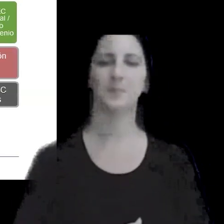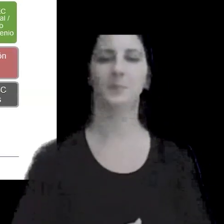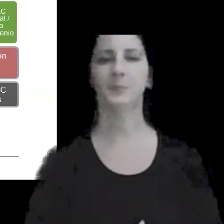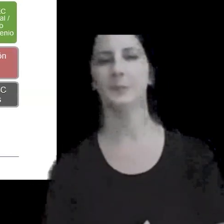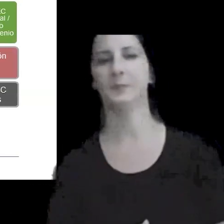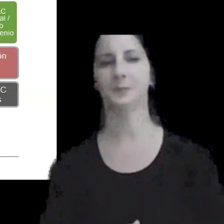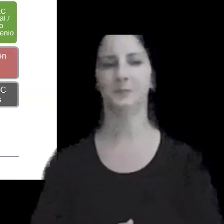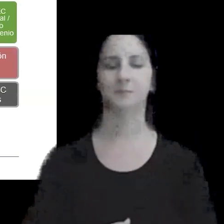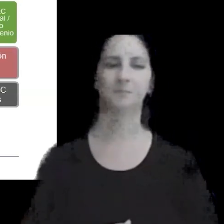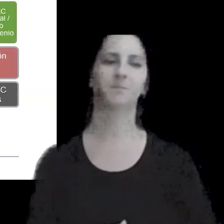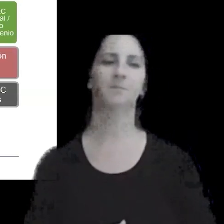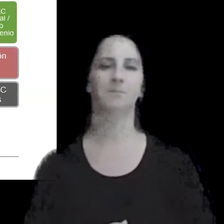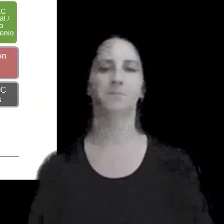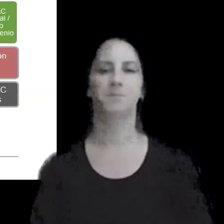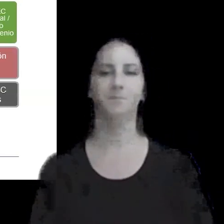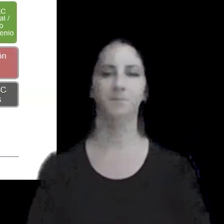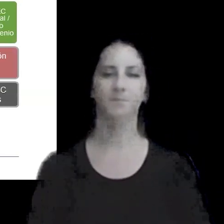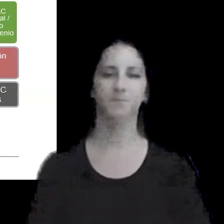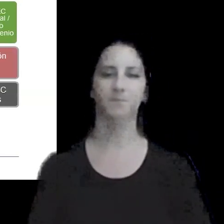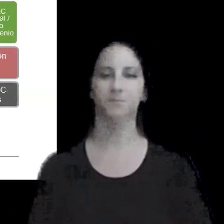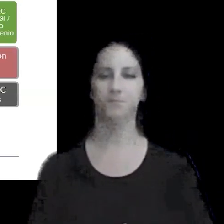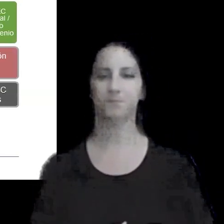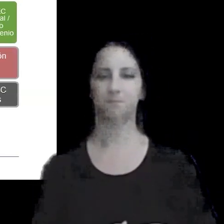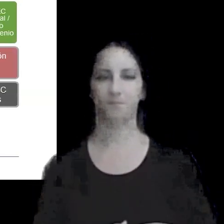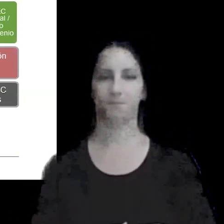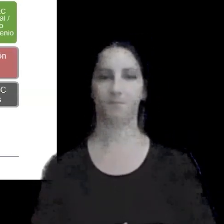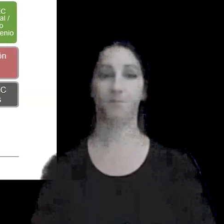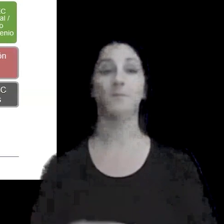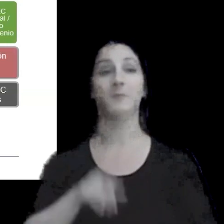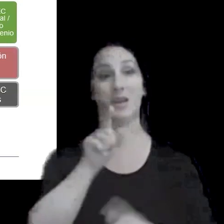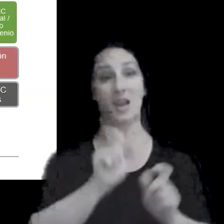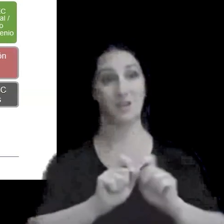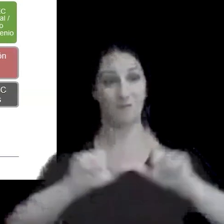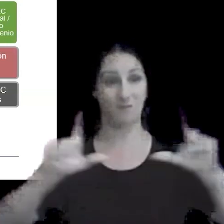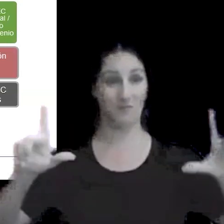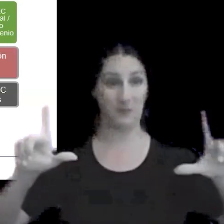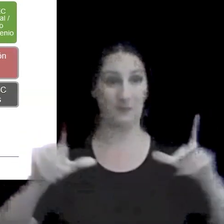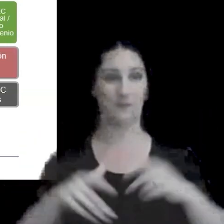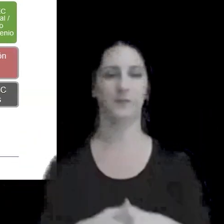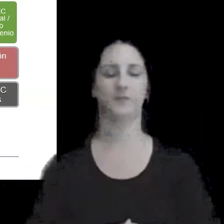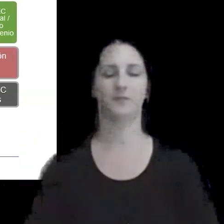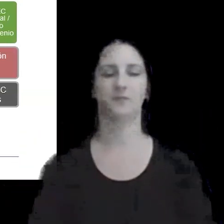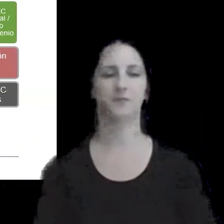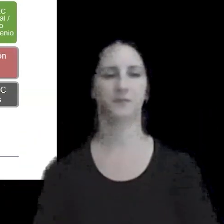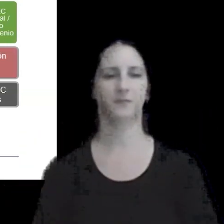bueno en en en esta diapositiva este